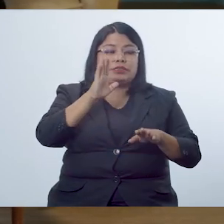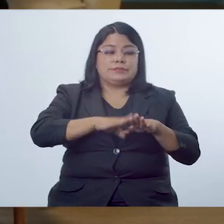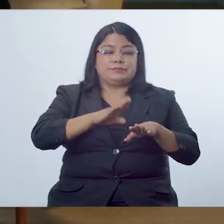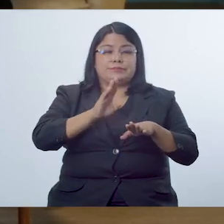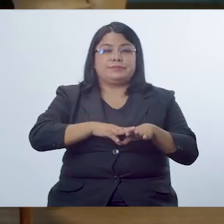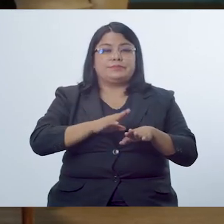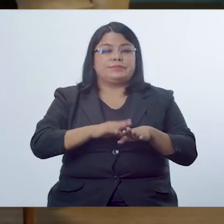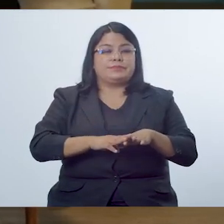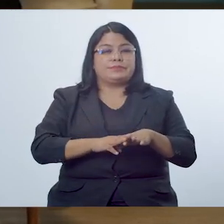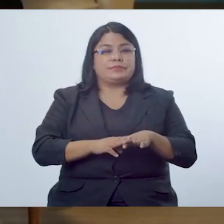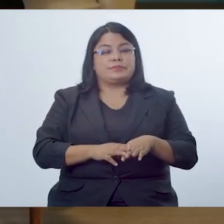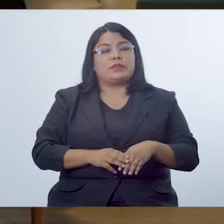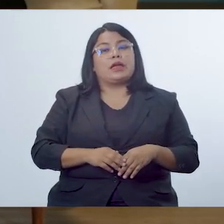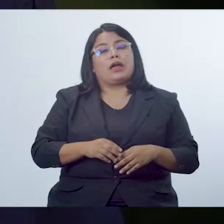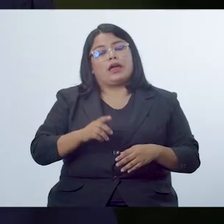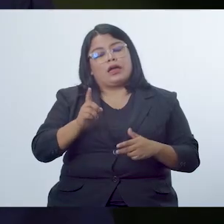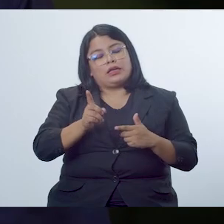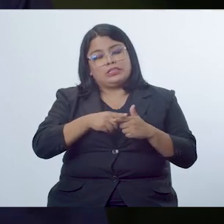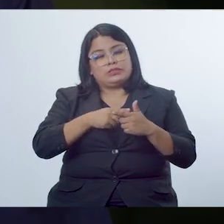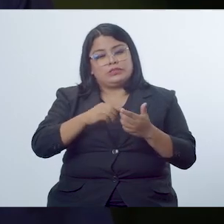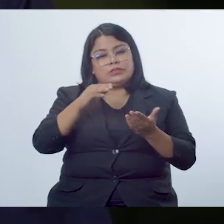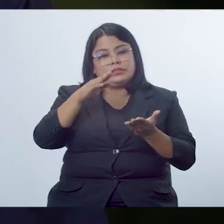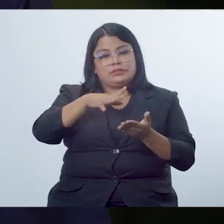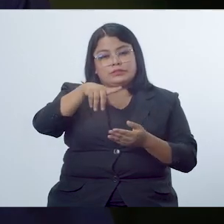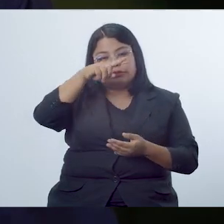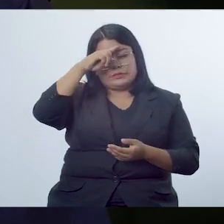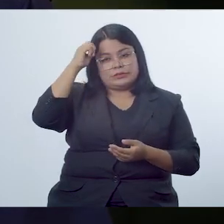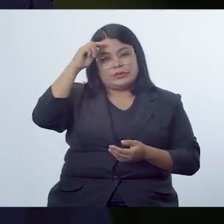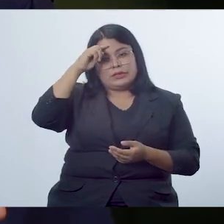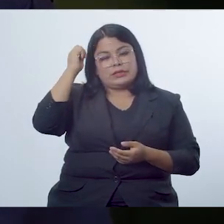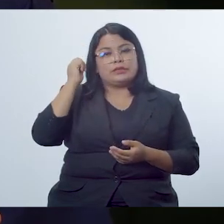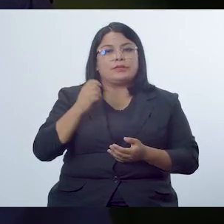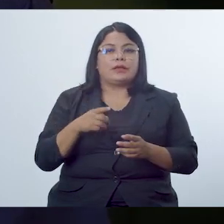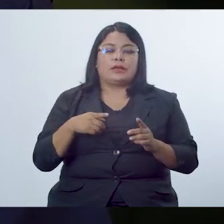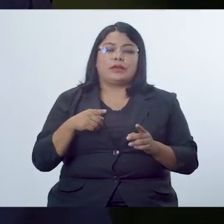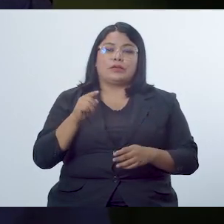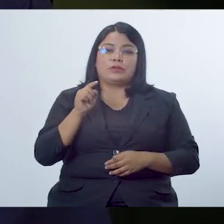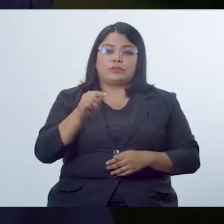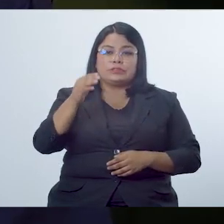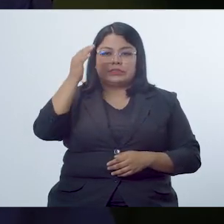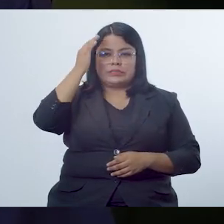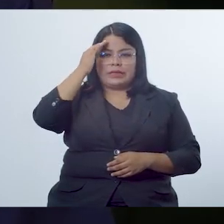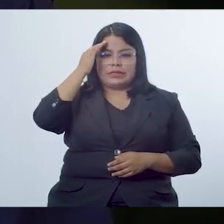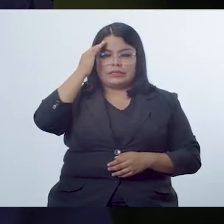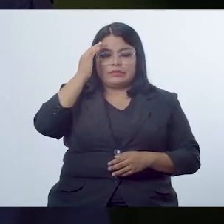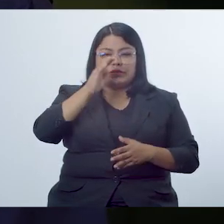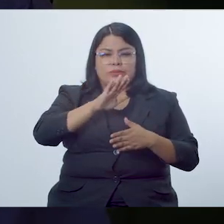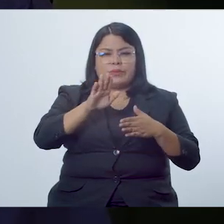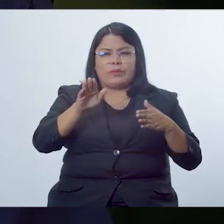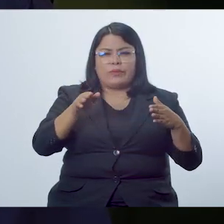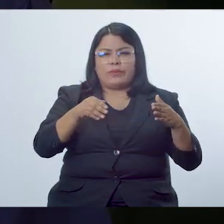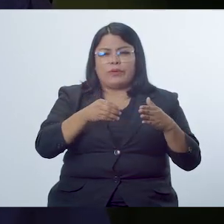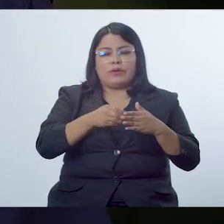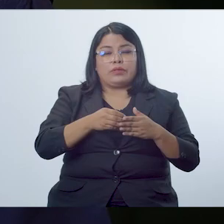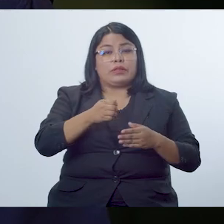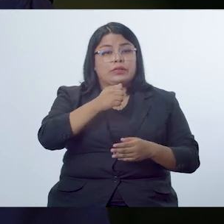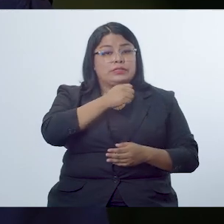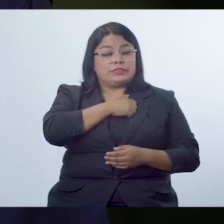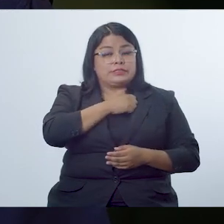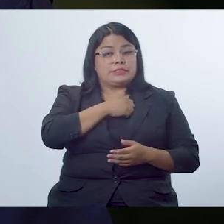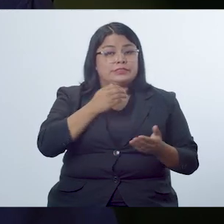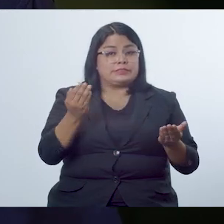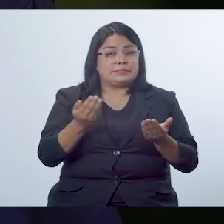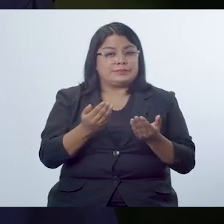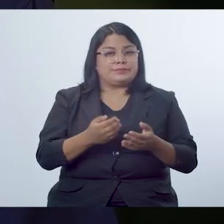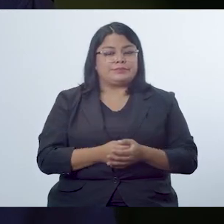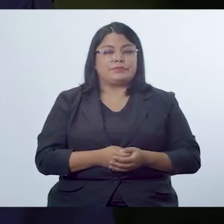un boletín informativo. Es así que en esa unidad se va a trabajar un boletín informativo. Se va a conocer por supuesto cada una de sus